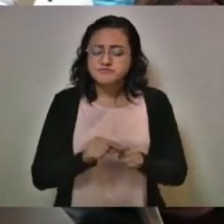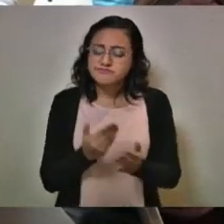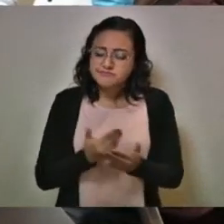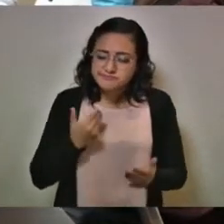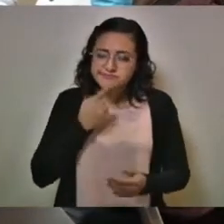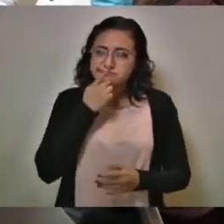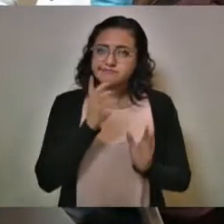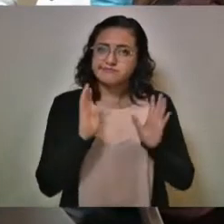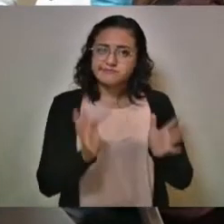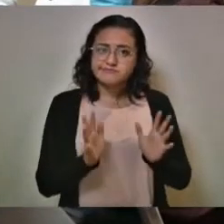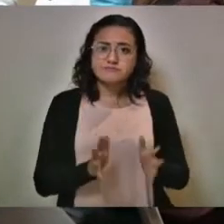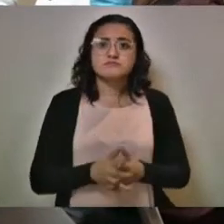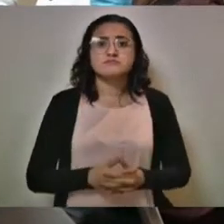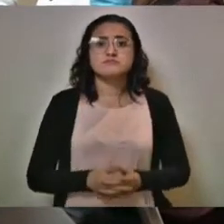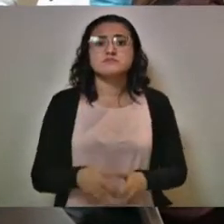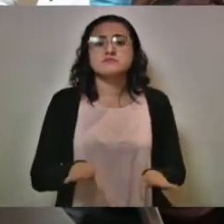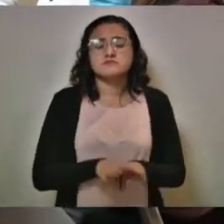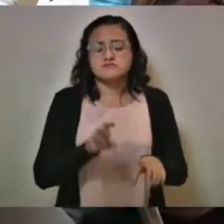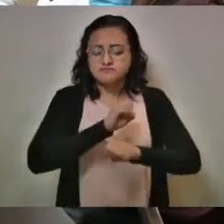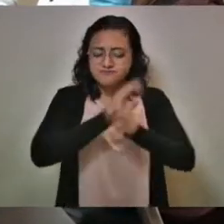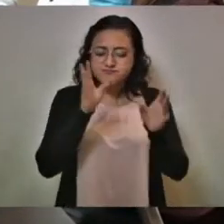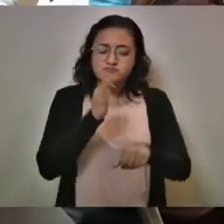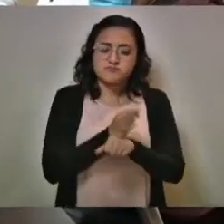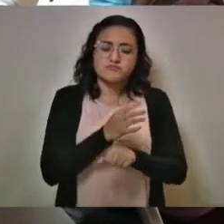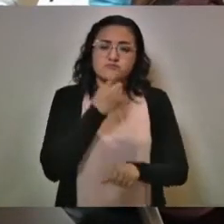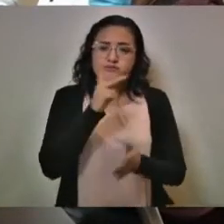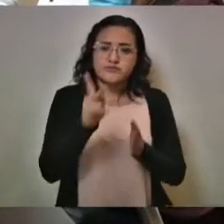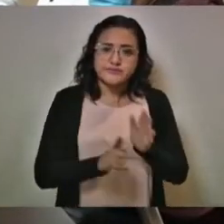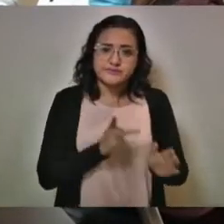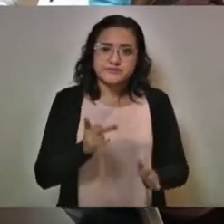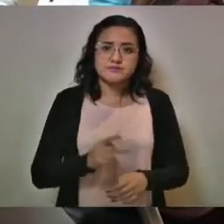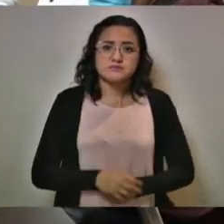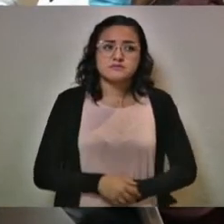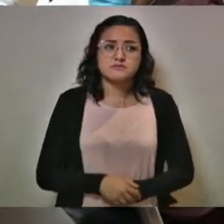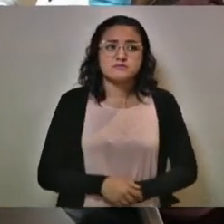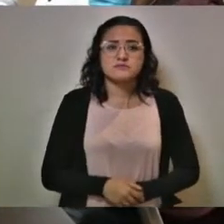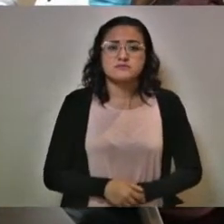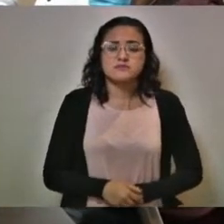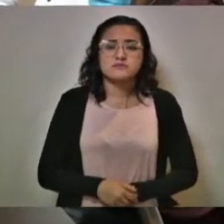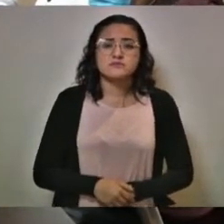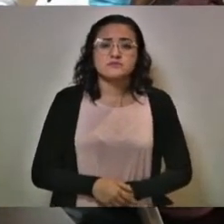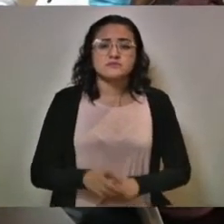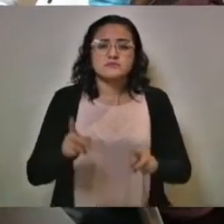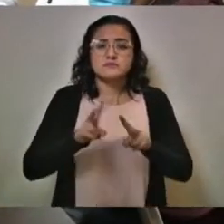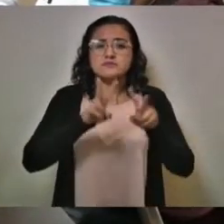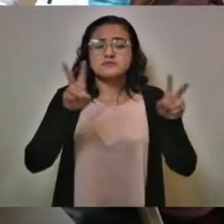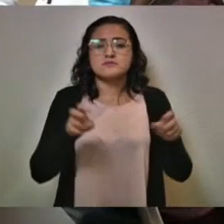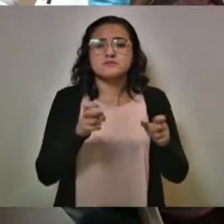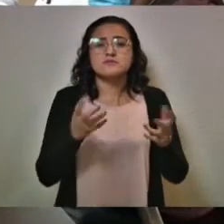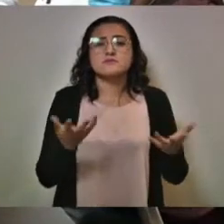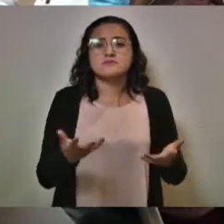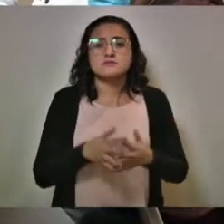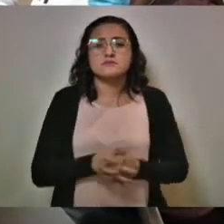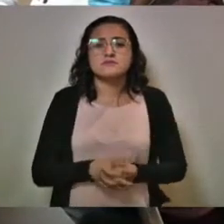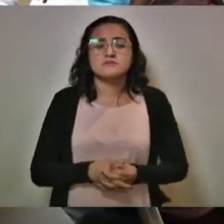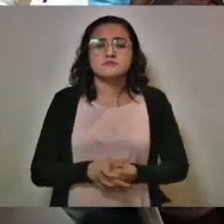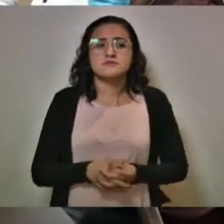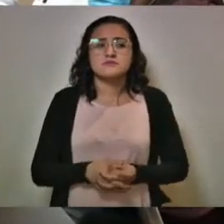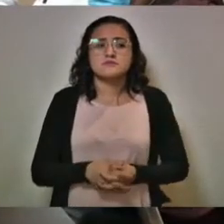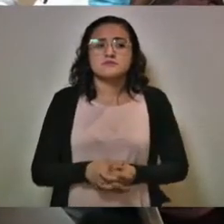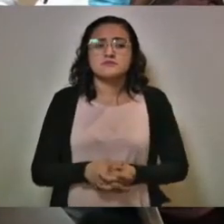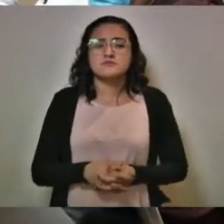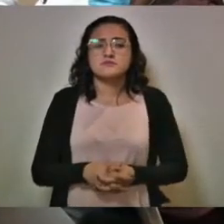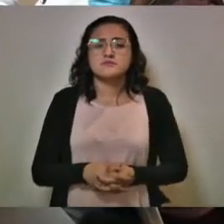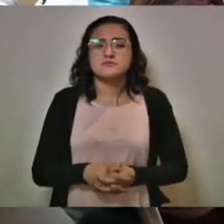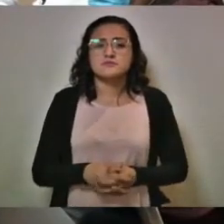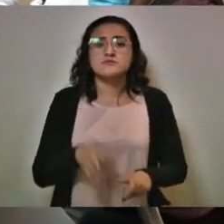dijimos, ya de manera clara te lo declaramos a ti. Y el tema de los